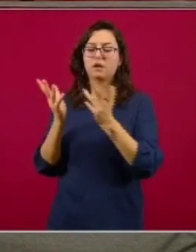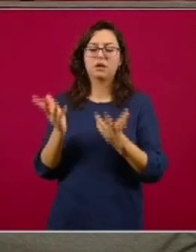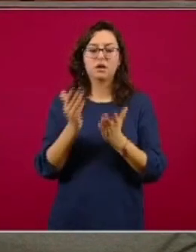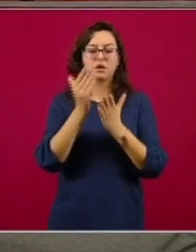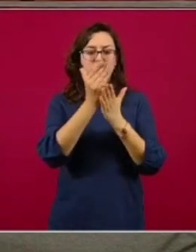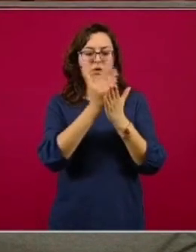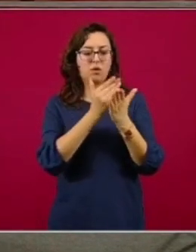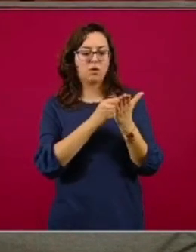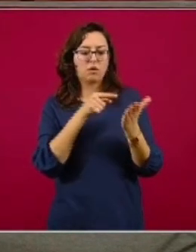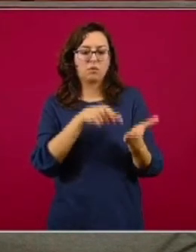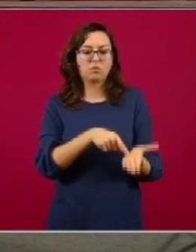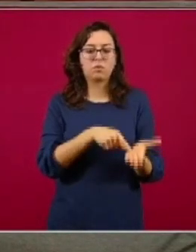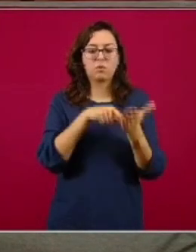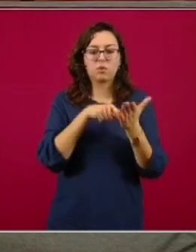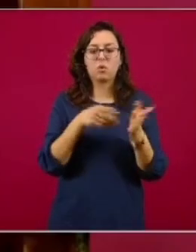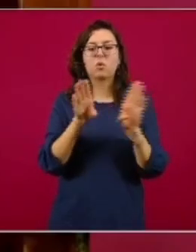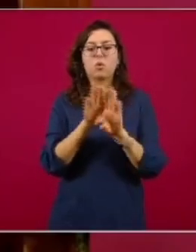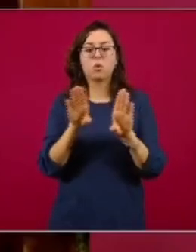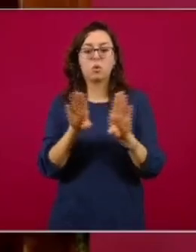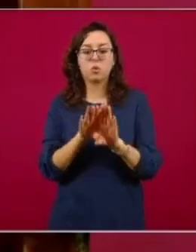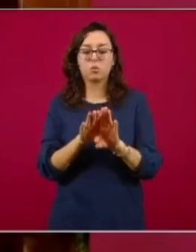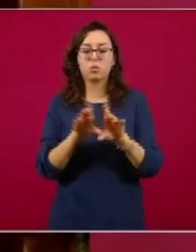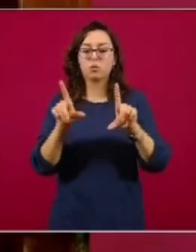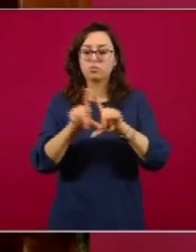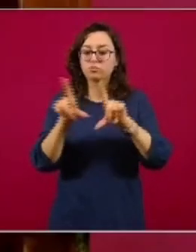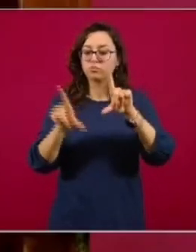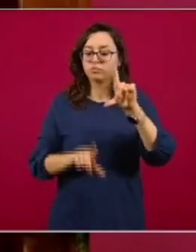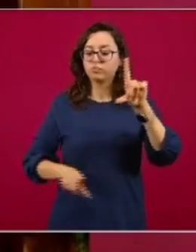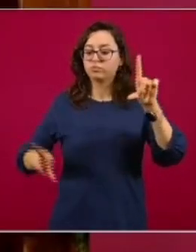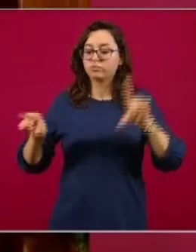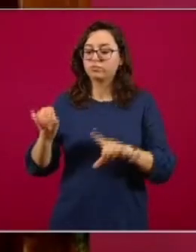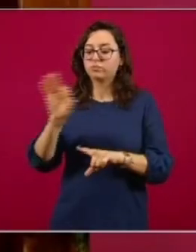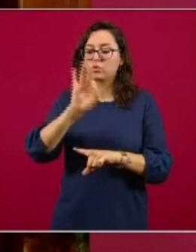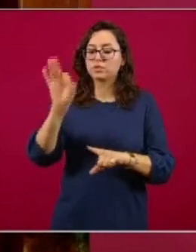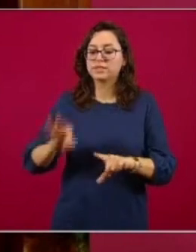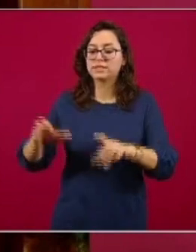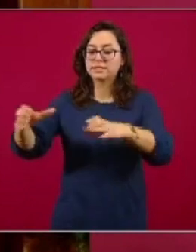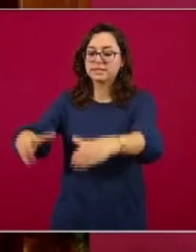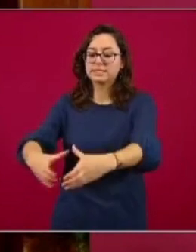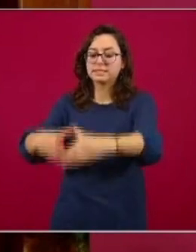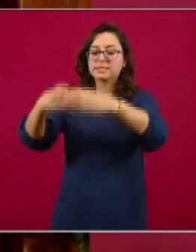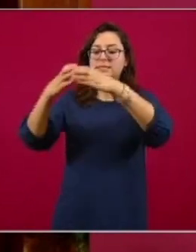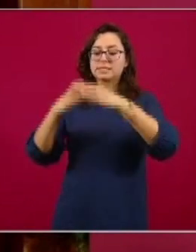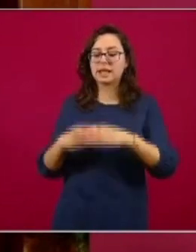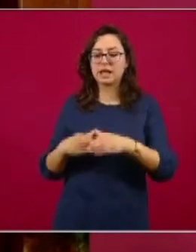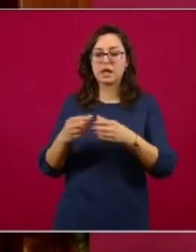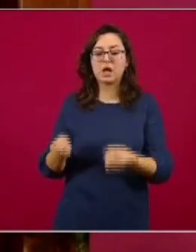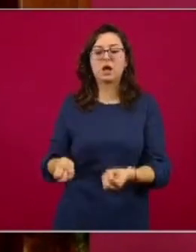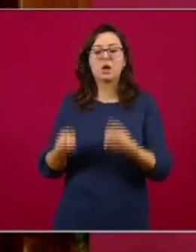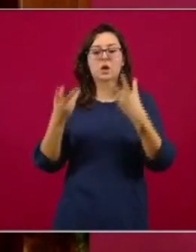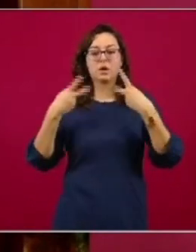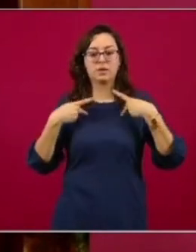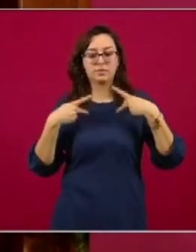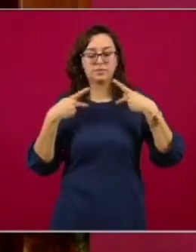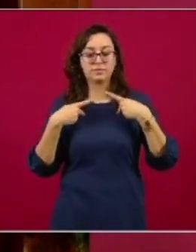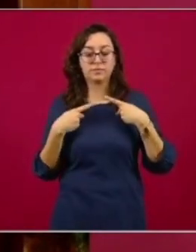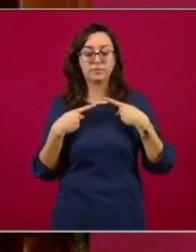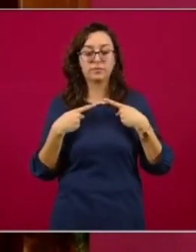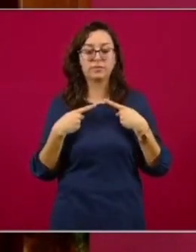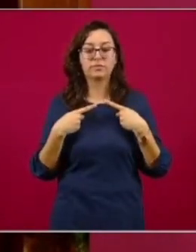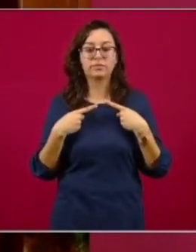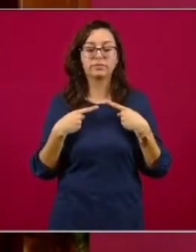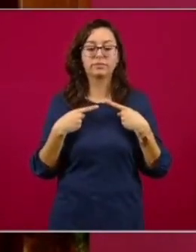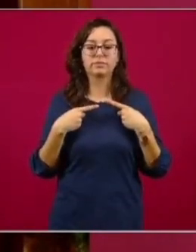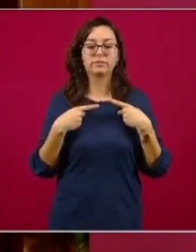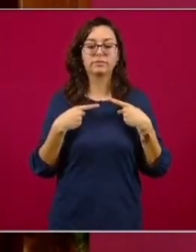obtener una muestra nacional probabilística y la manera de hacerlo es que